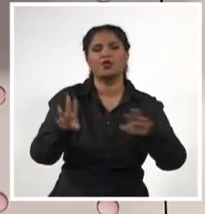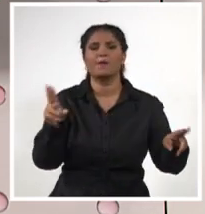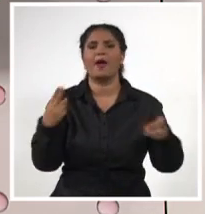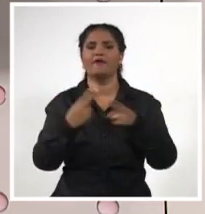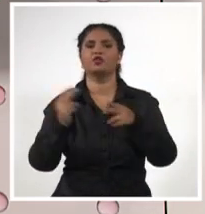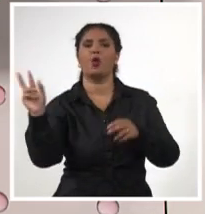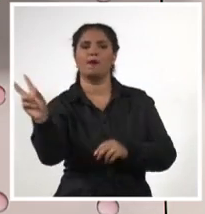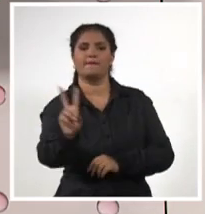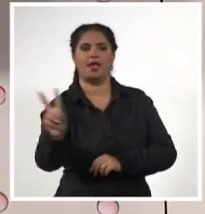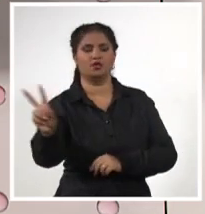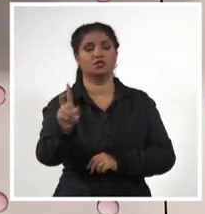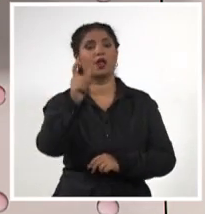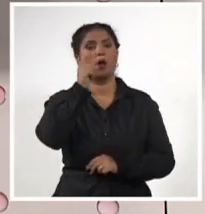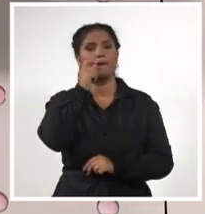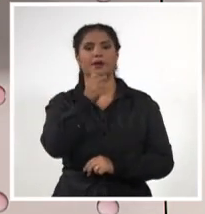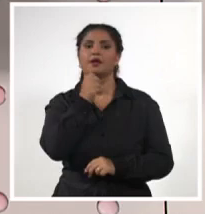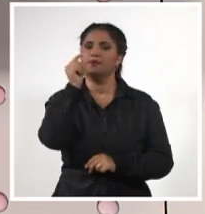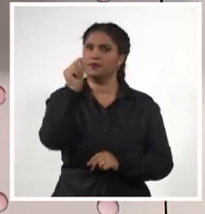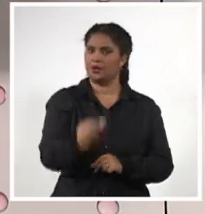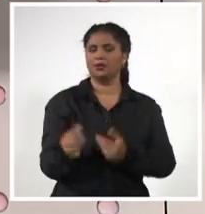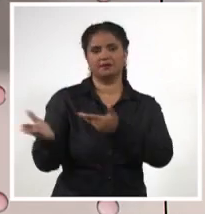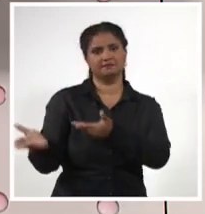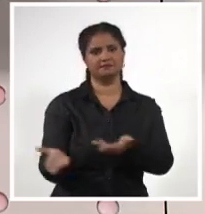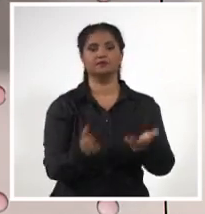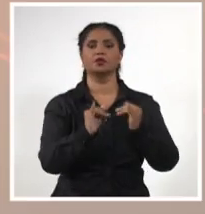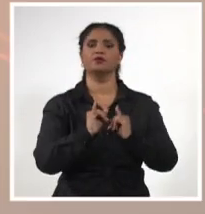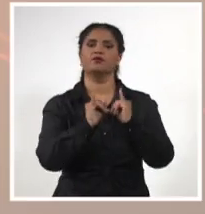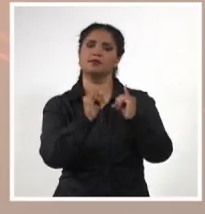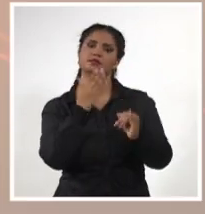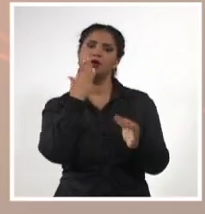ese recinto, nos brinda más detalles. Adelante, Pablo, buenas tardes.